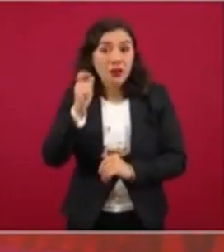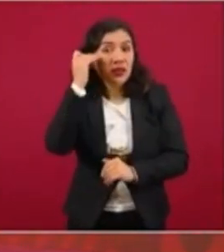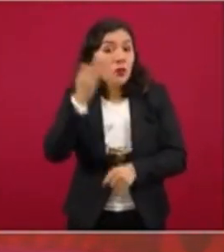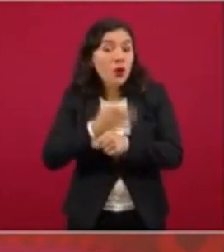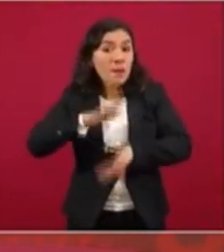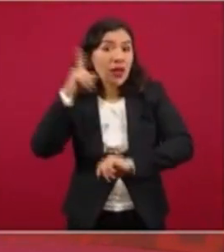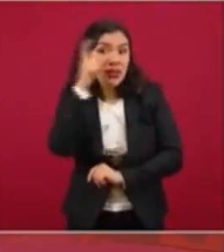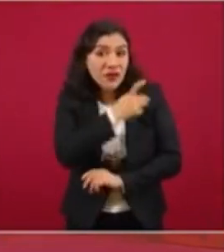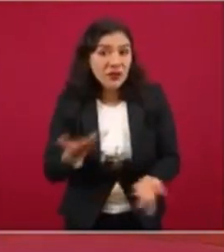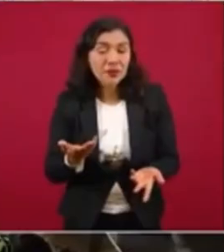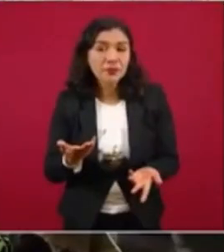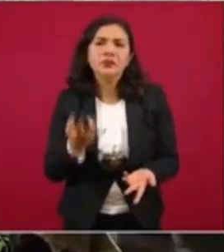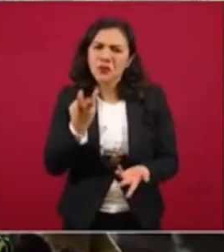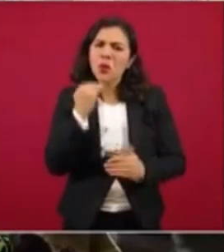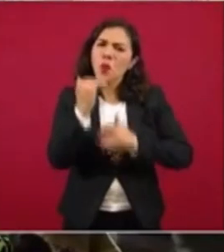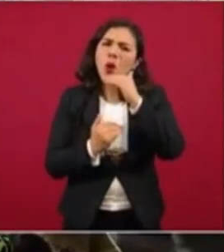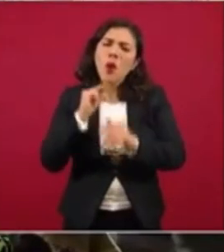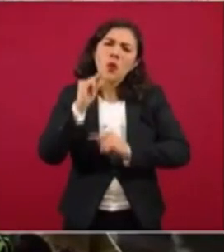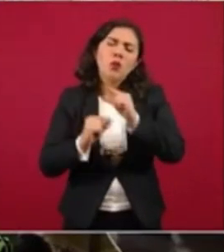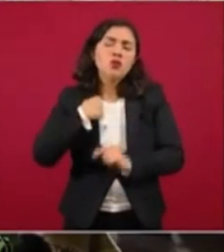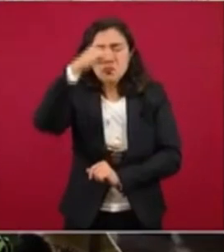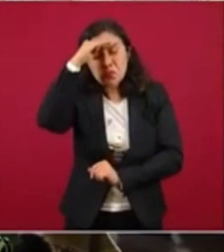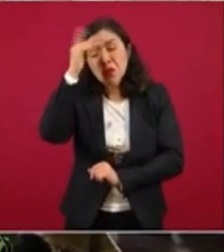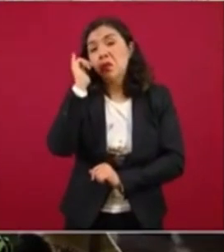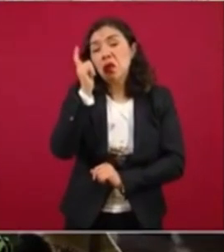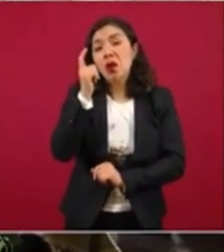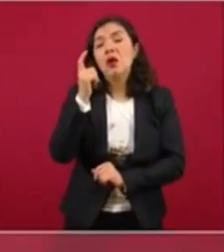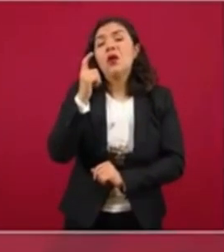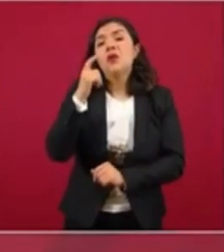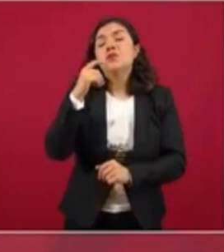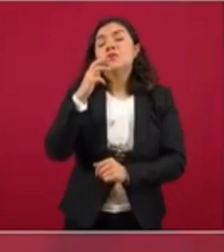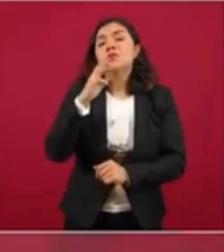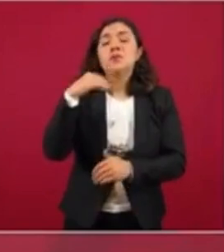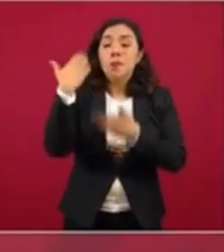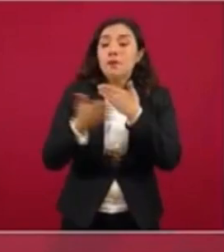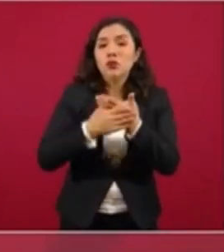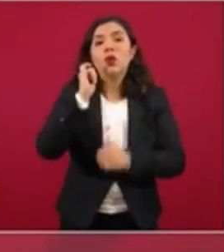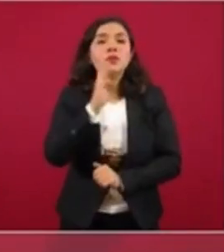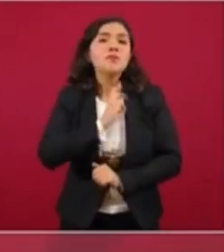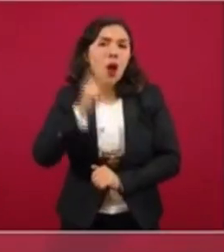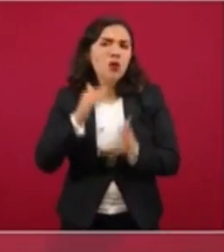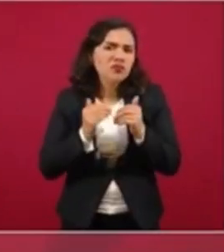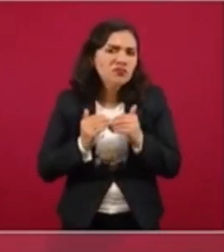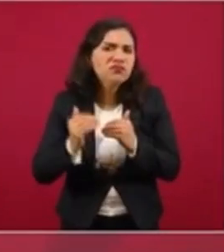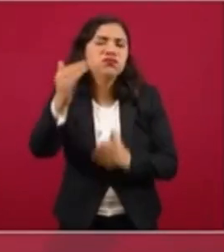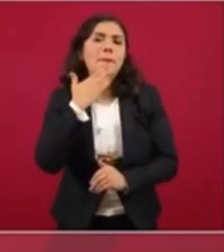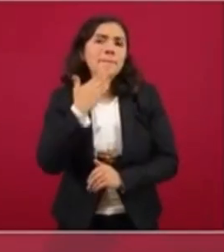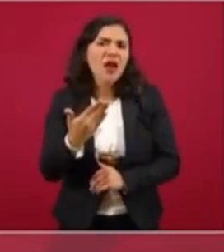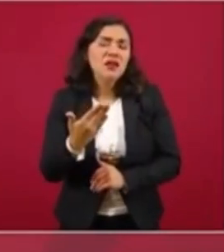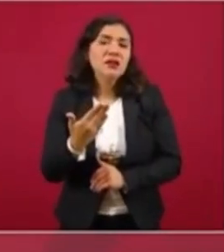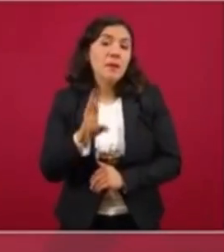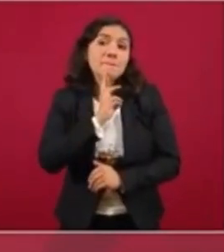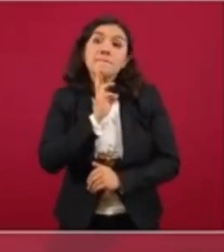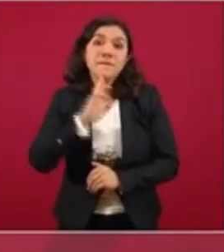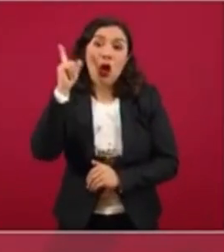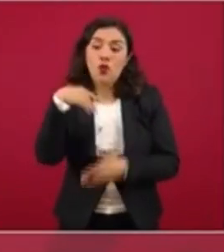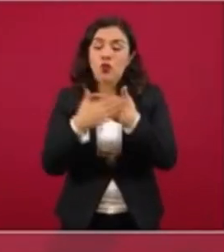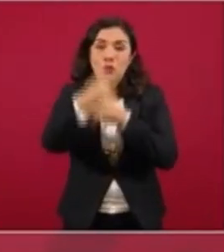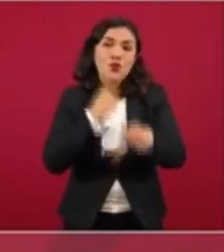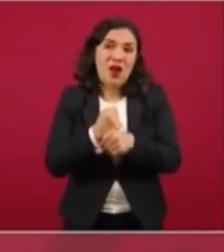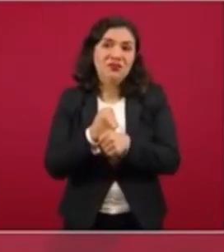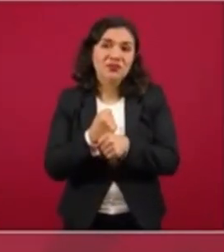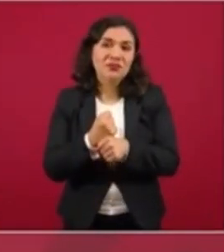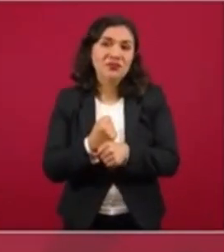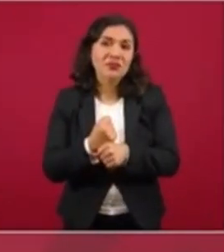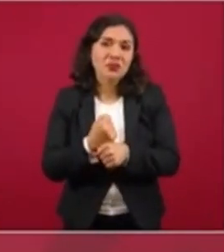muy difíciles. Entonces vamos avanzando y sí espero que nos va a ir bien, mucho mejor el año próximo.